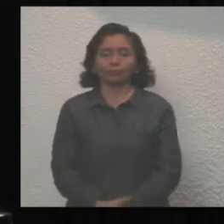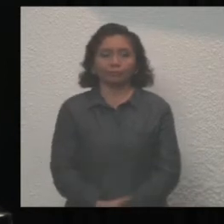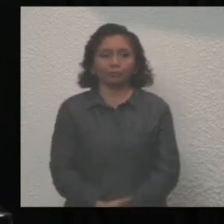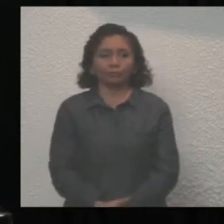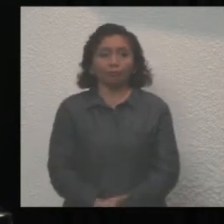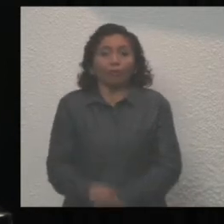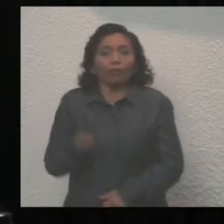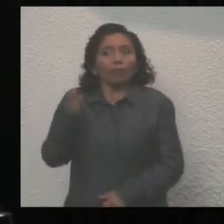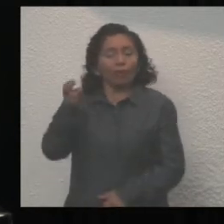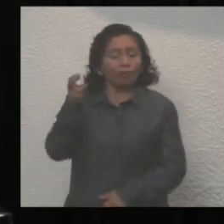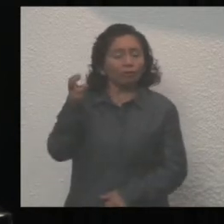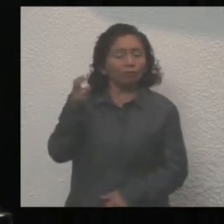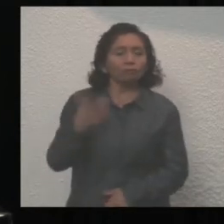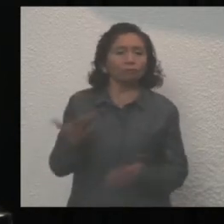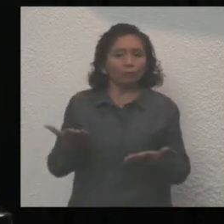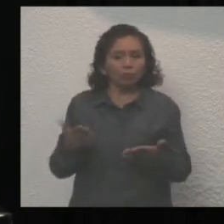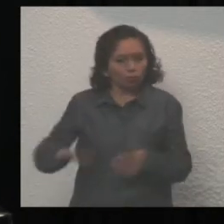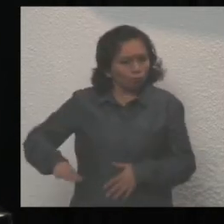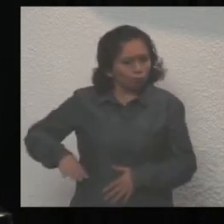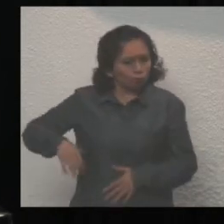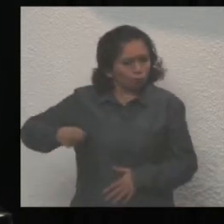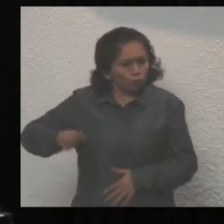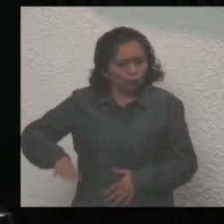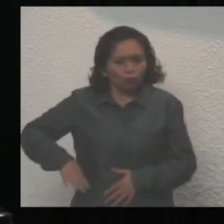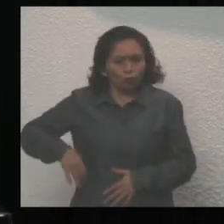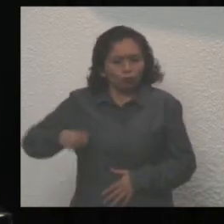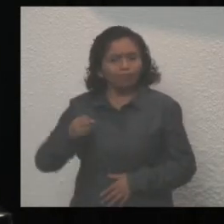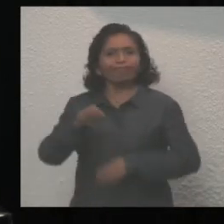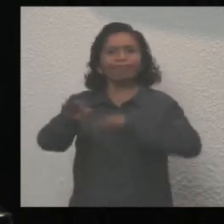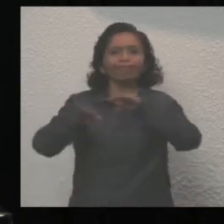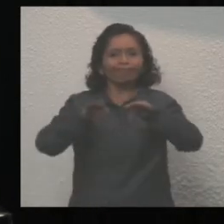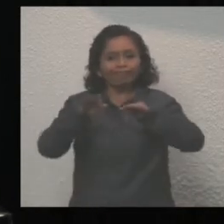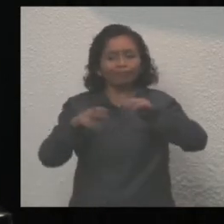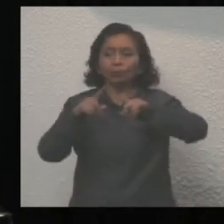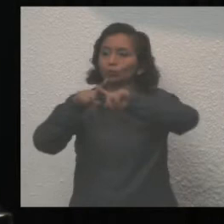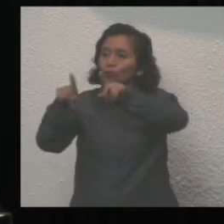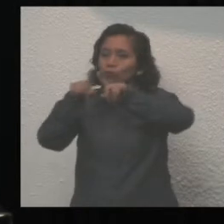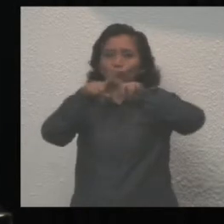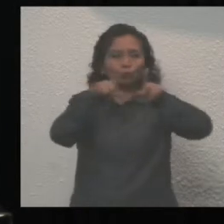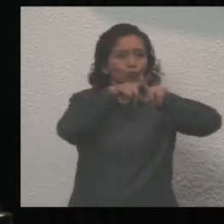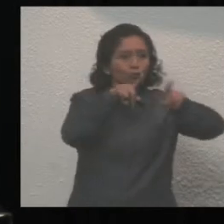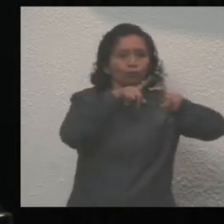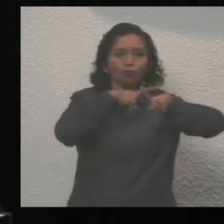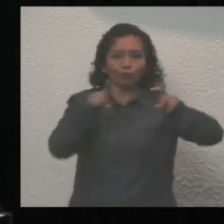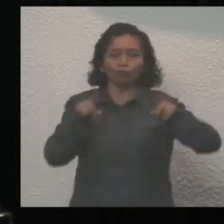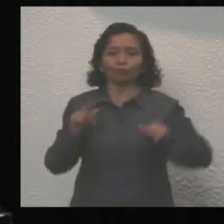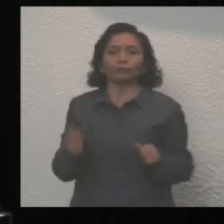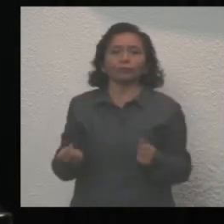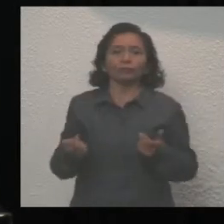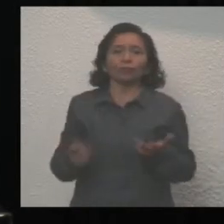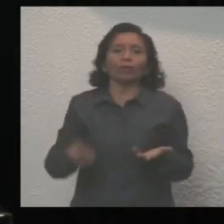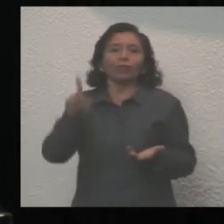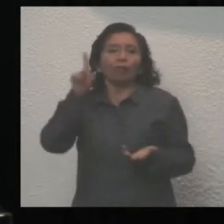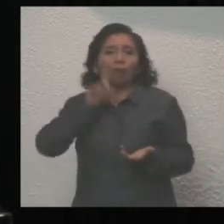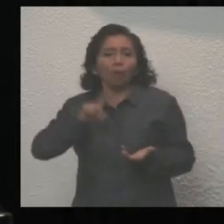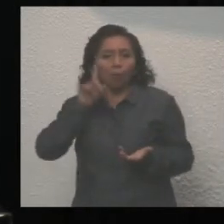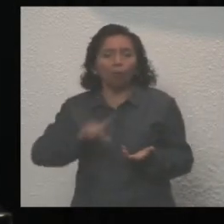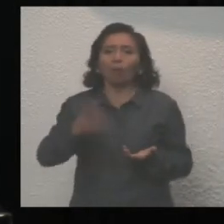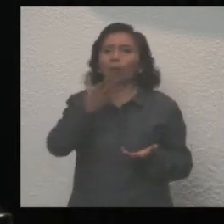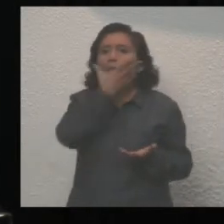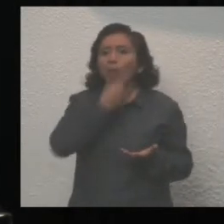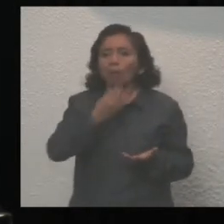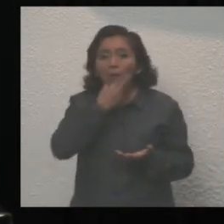Esto efectivamente es con el esfuerzo de todos, con el esfuerzo de los distintos sectores, de la señora, del señor,